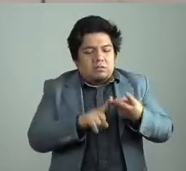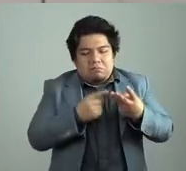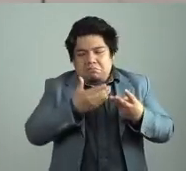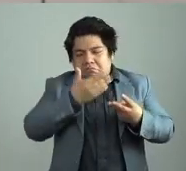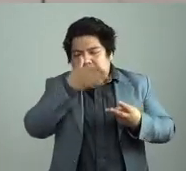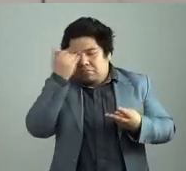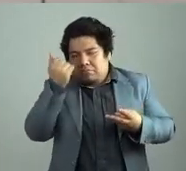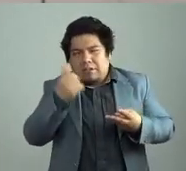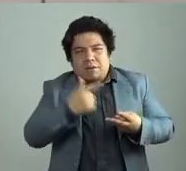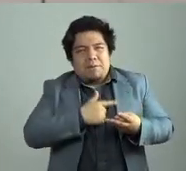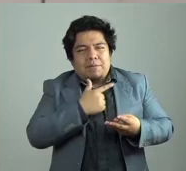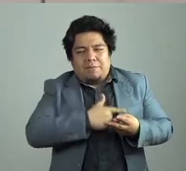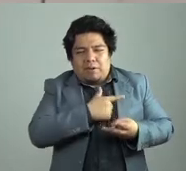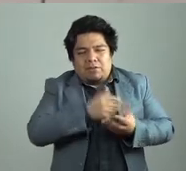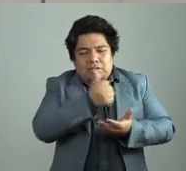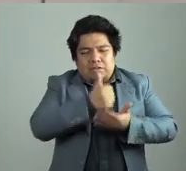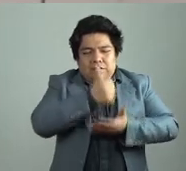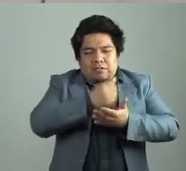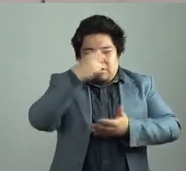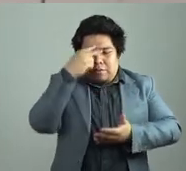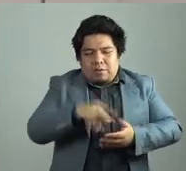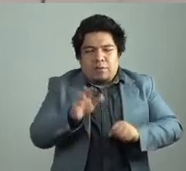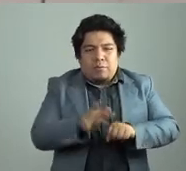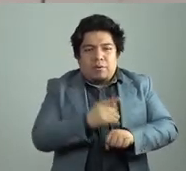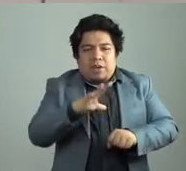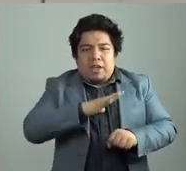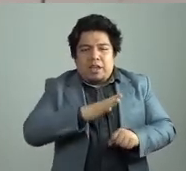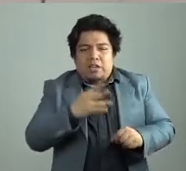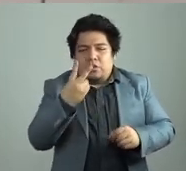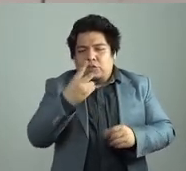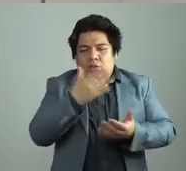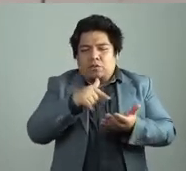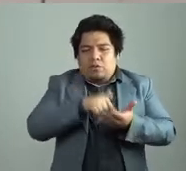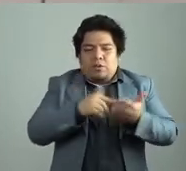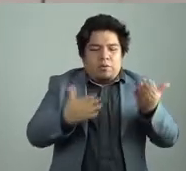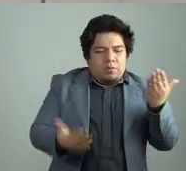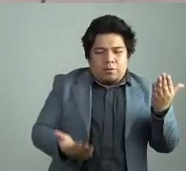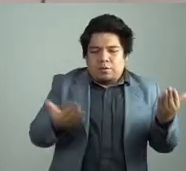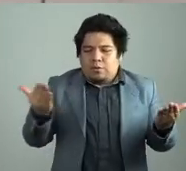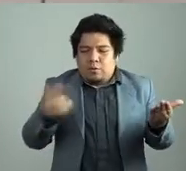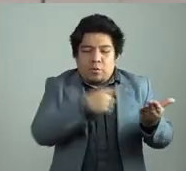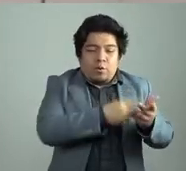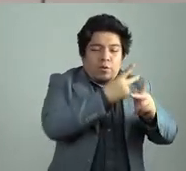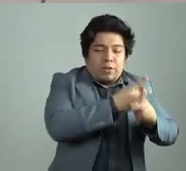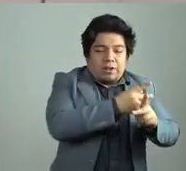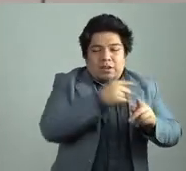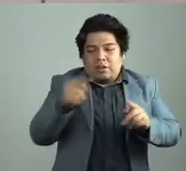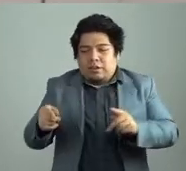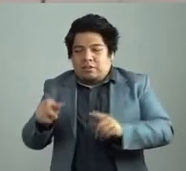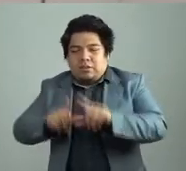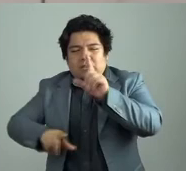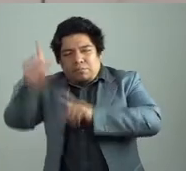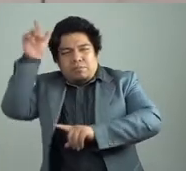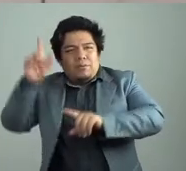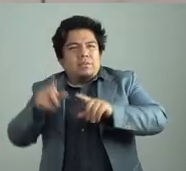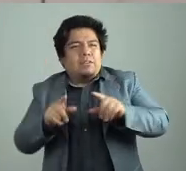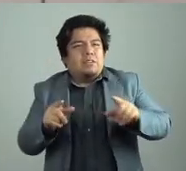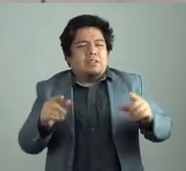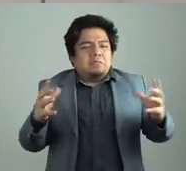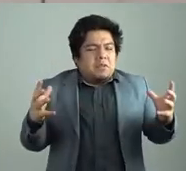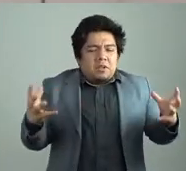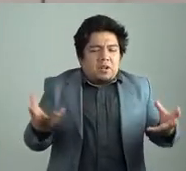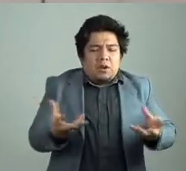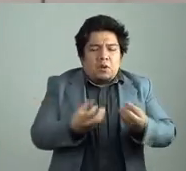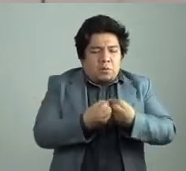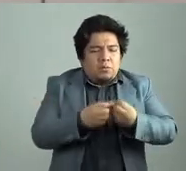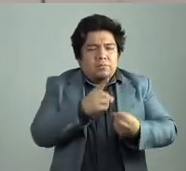me encanta Ciudad de México precisamente por eso, porque los tiempos se juntan unos a otros y conviven en sí